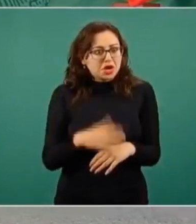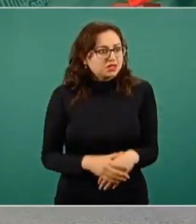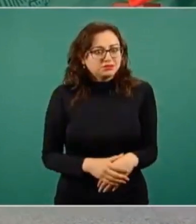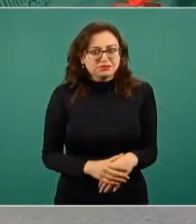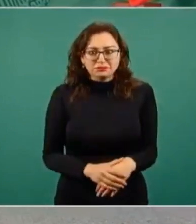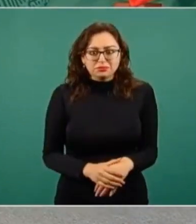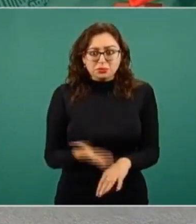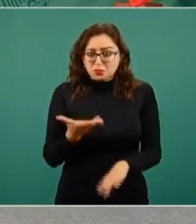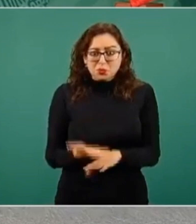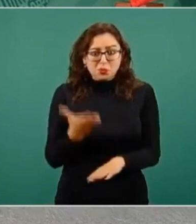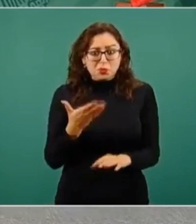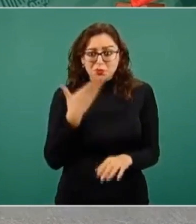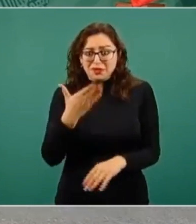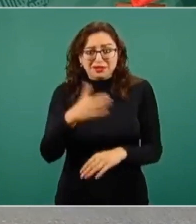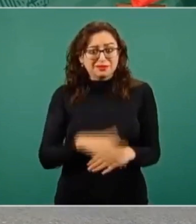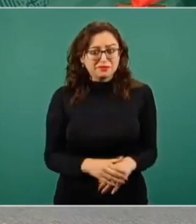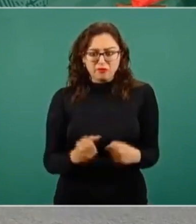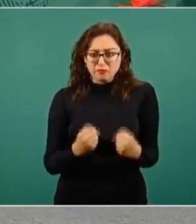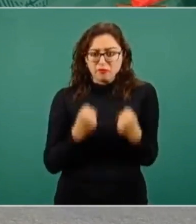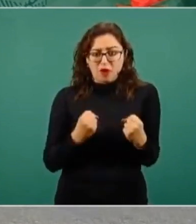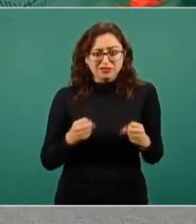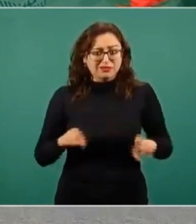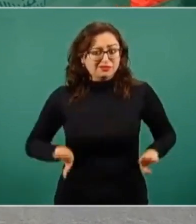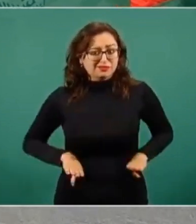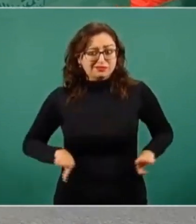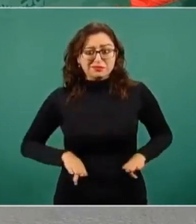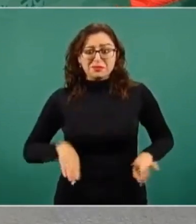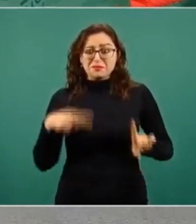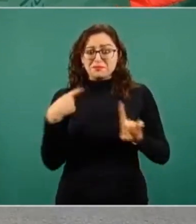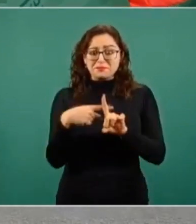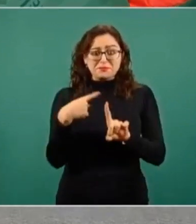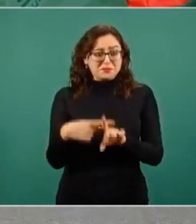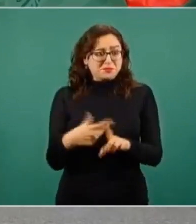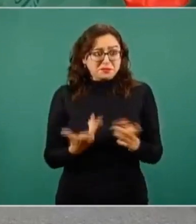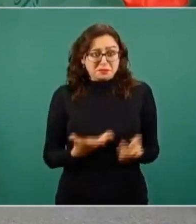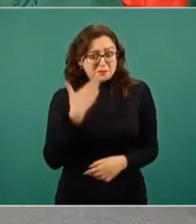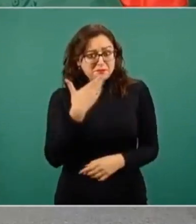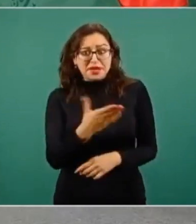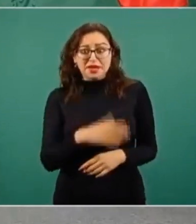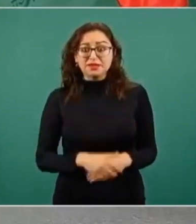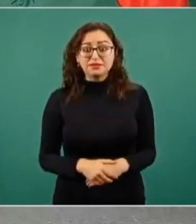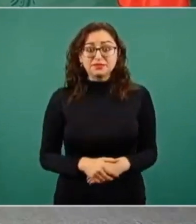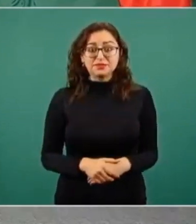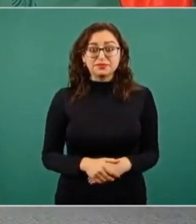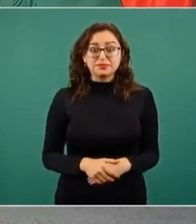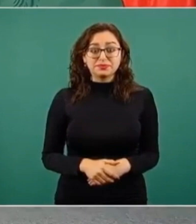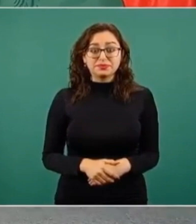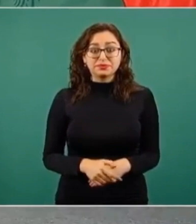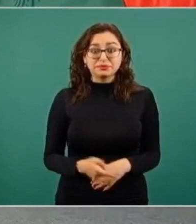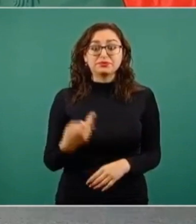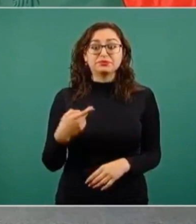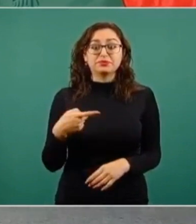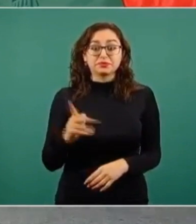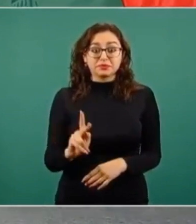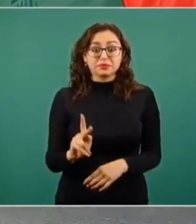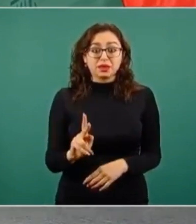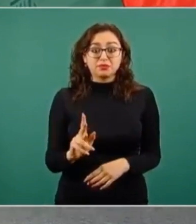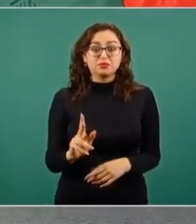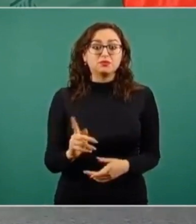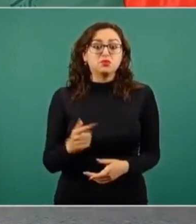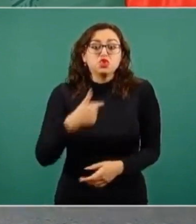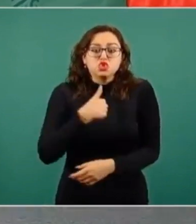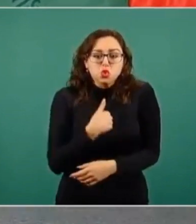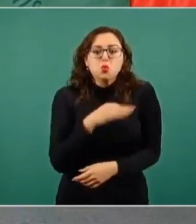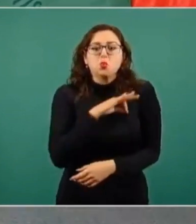está muy optimista, pero yo preferiría de verdad, de verdad, yo les digo, su salud es buena,